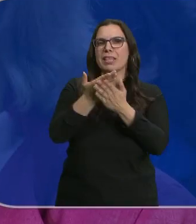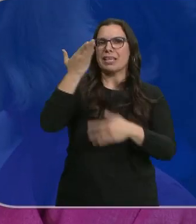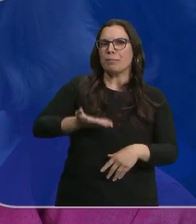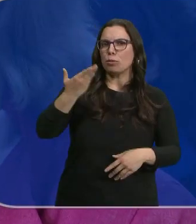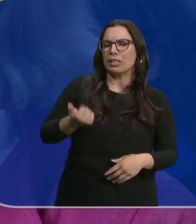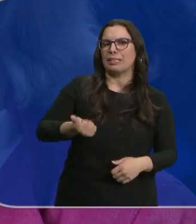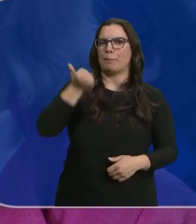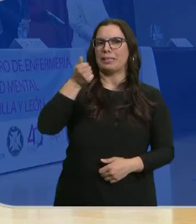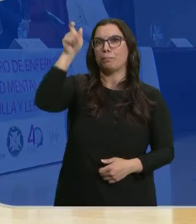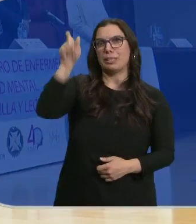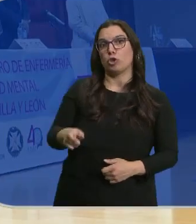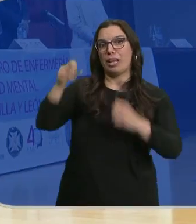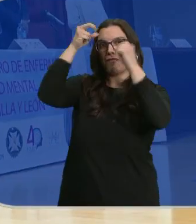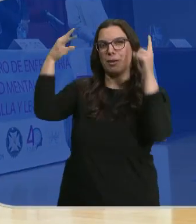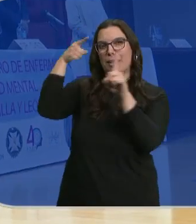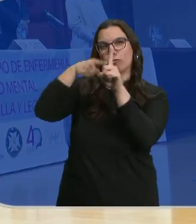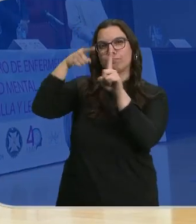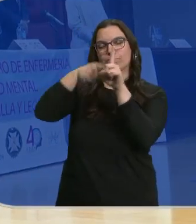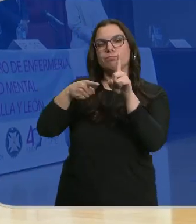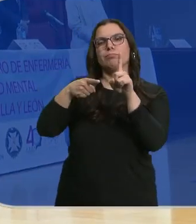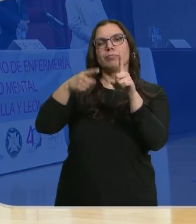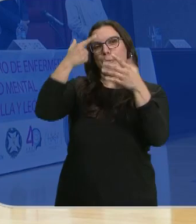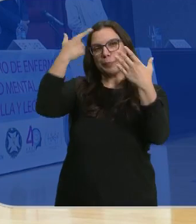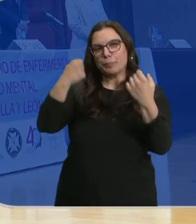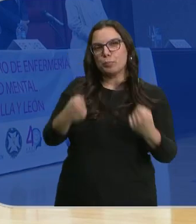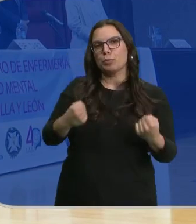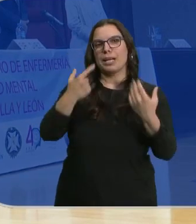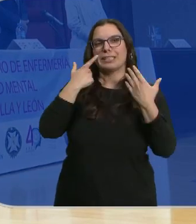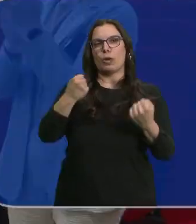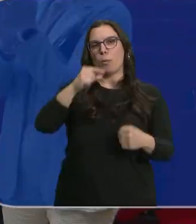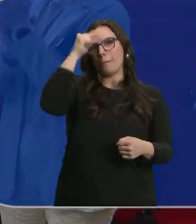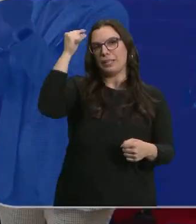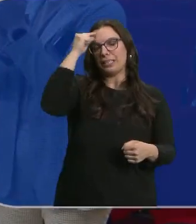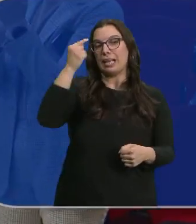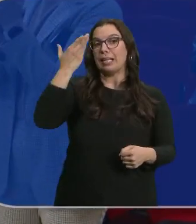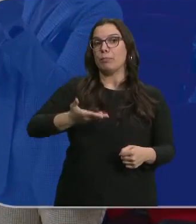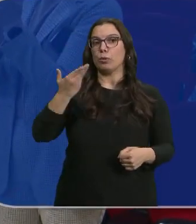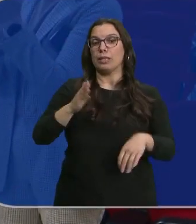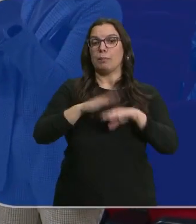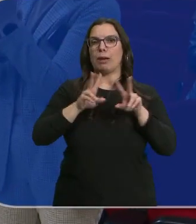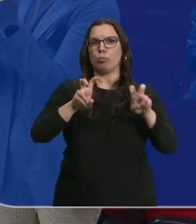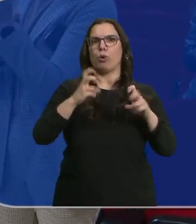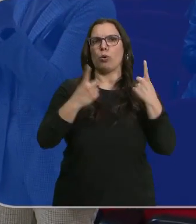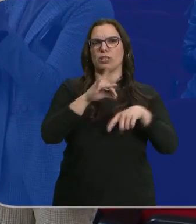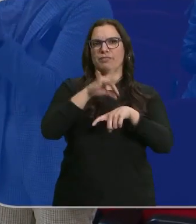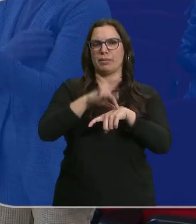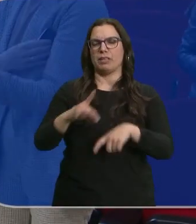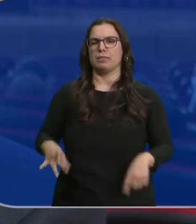importancia a la figura del enfermero especialista en salud mental determinante en primeros estadios de muchas enfermedades.